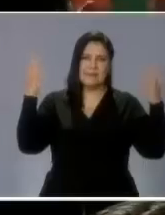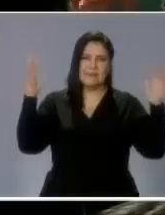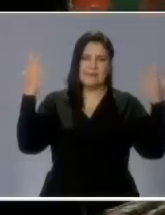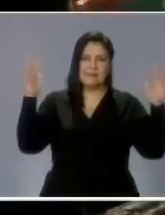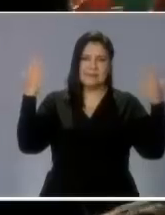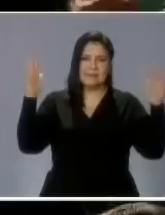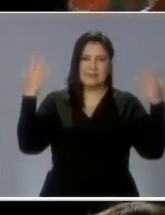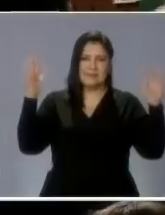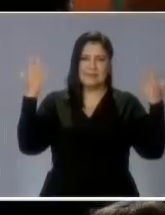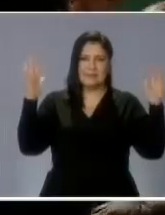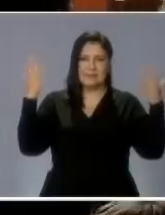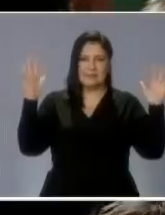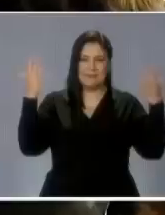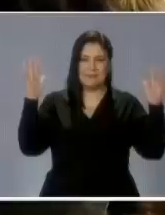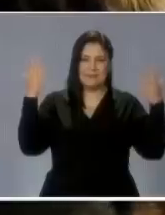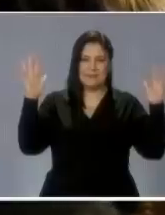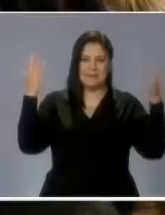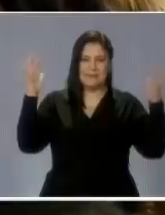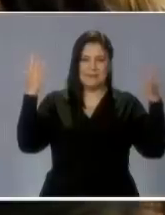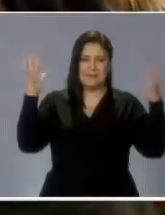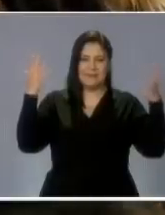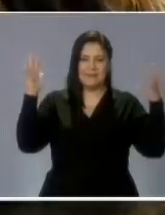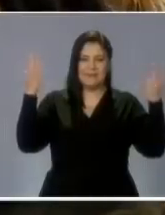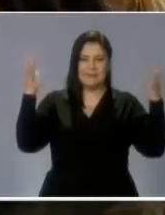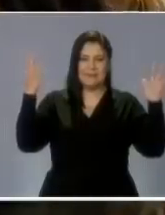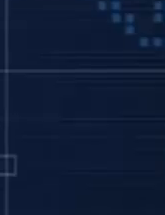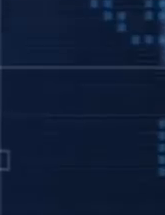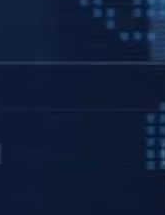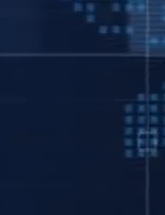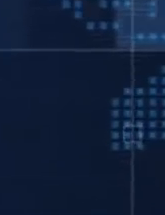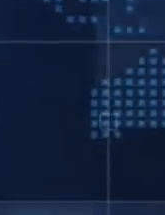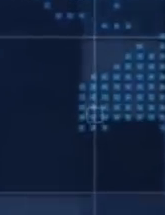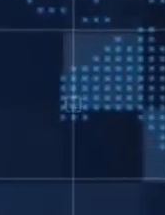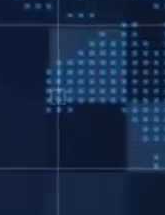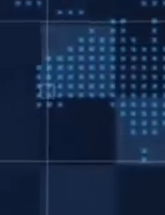empleo. Con información Agencias, El Economista Televisión.